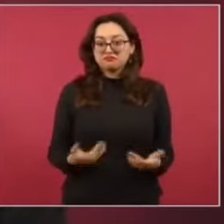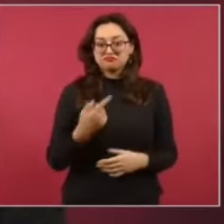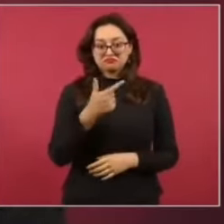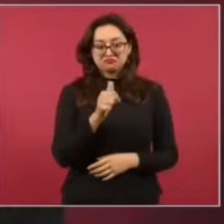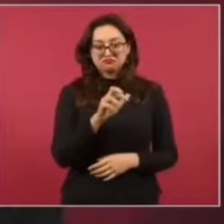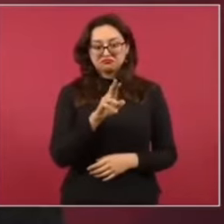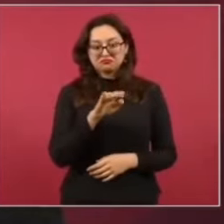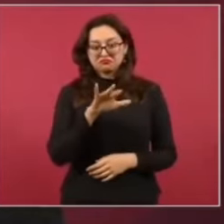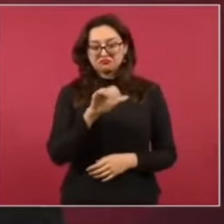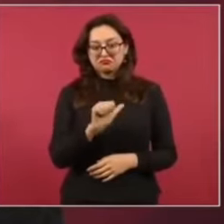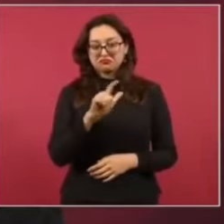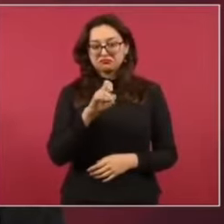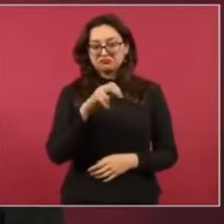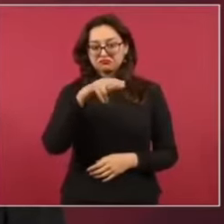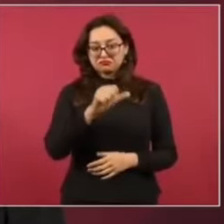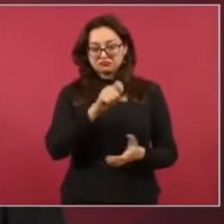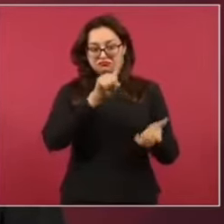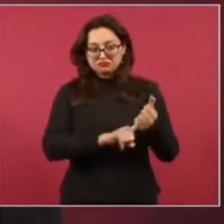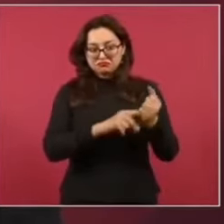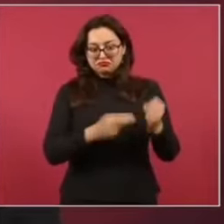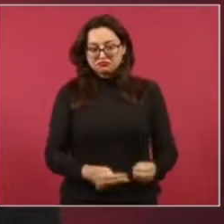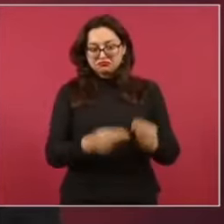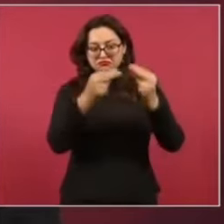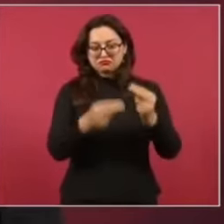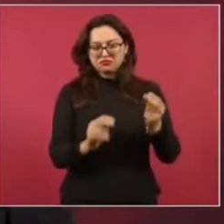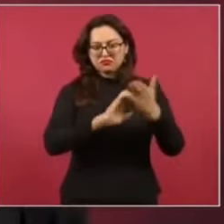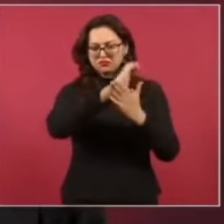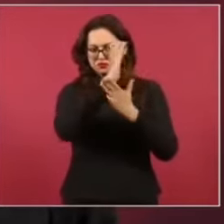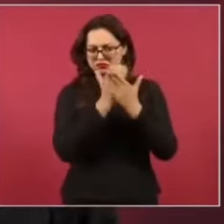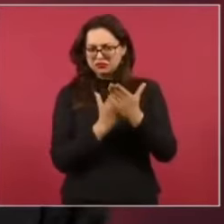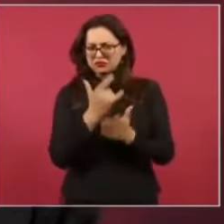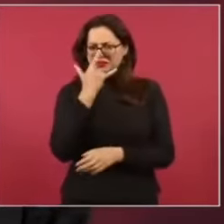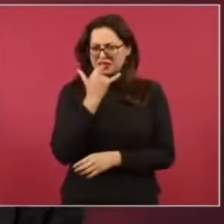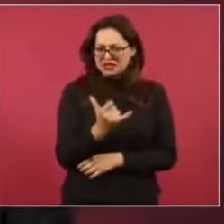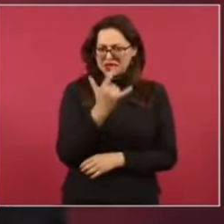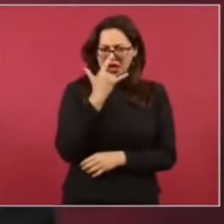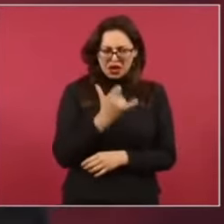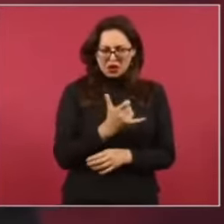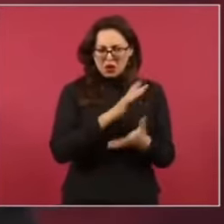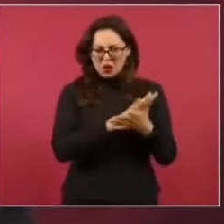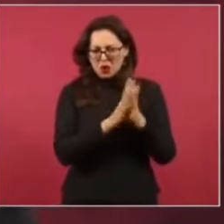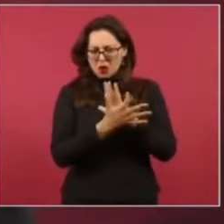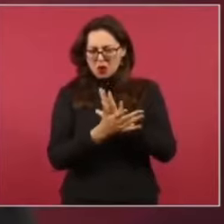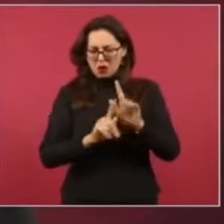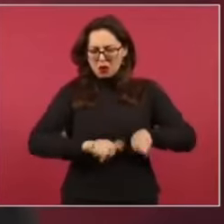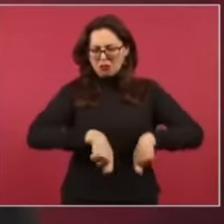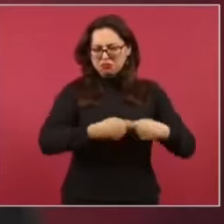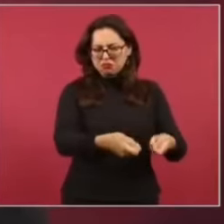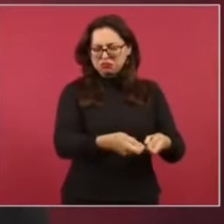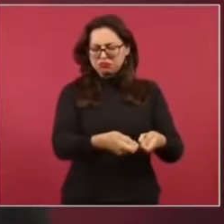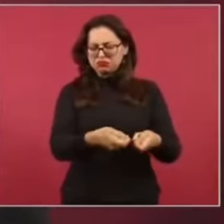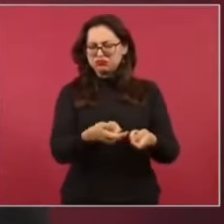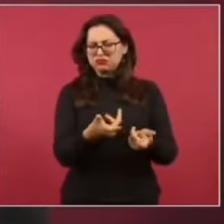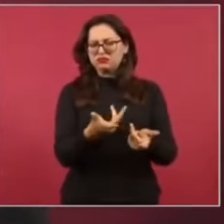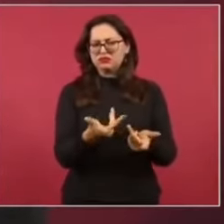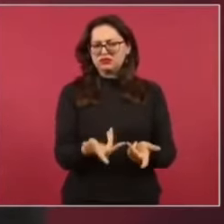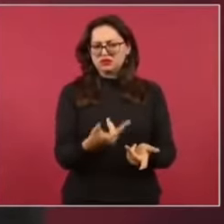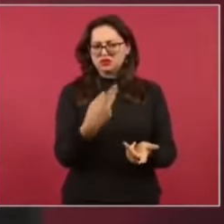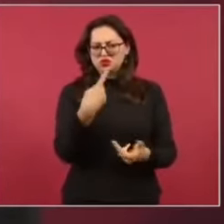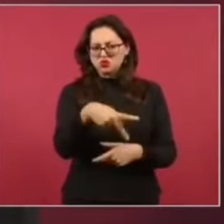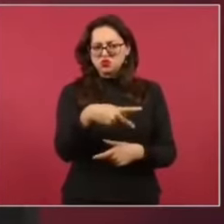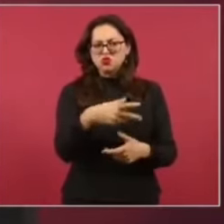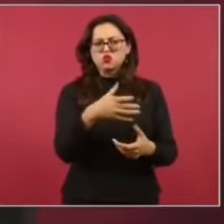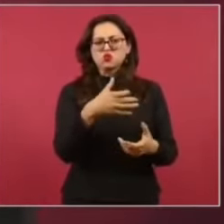Luna, de los contratos que recibieron García Luna y sus